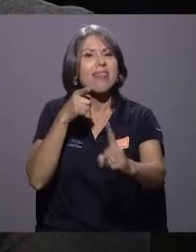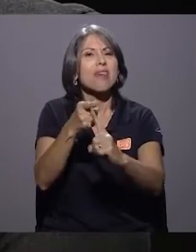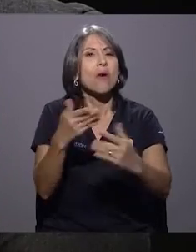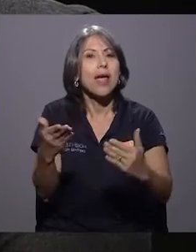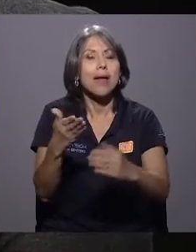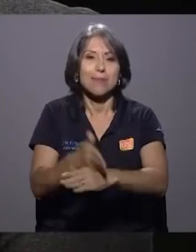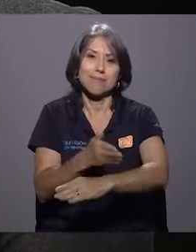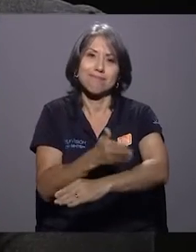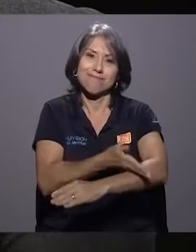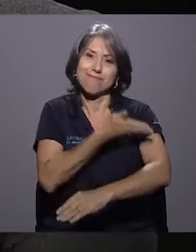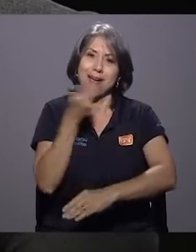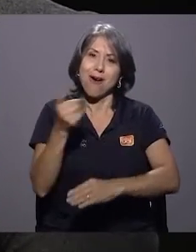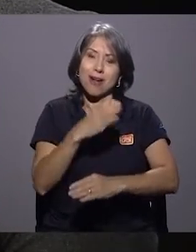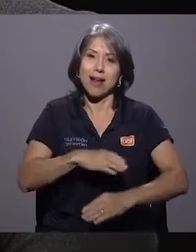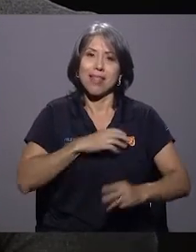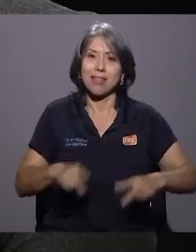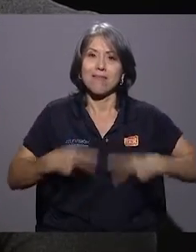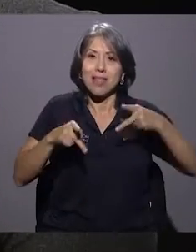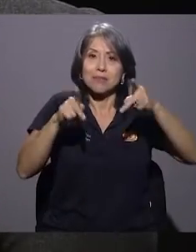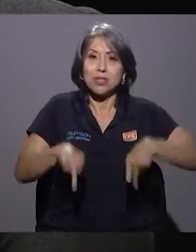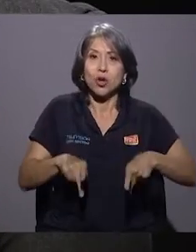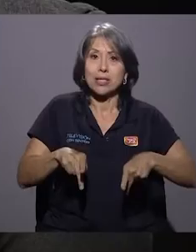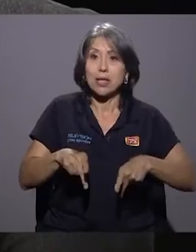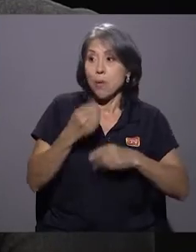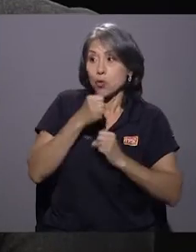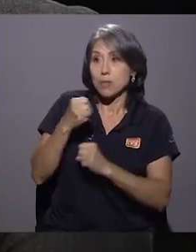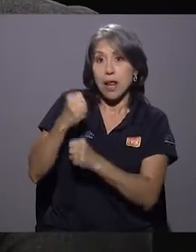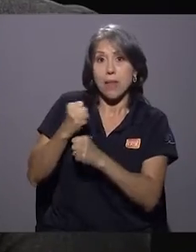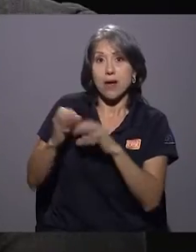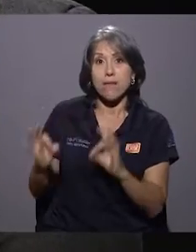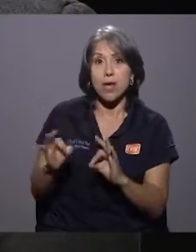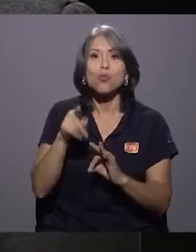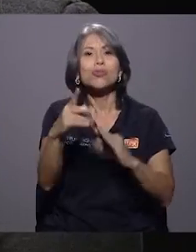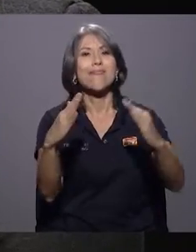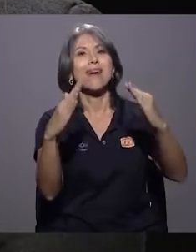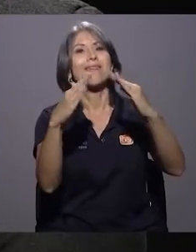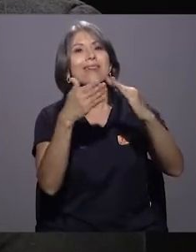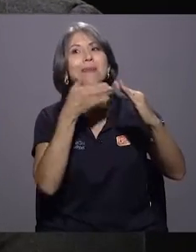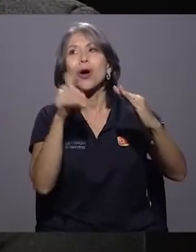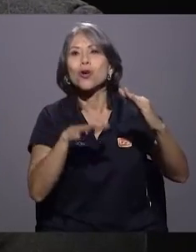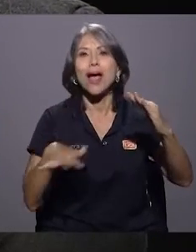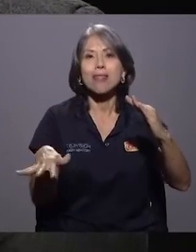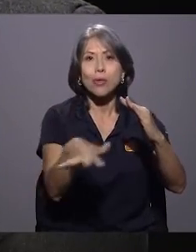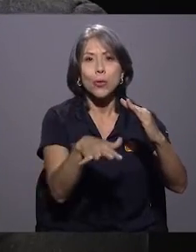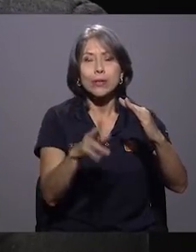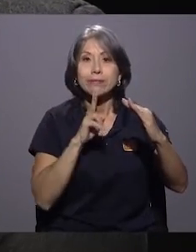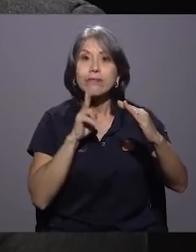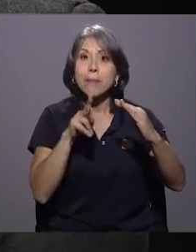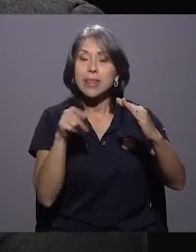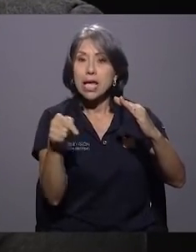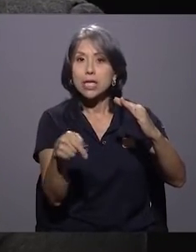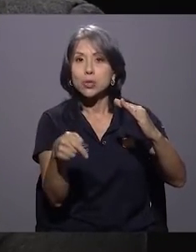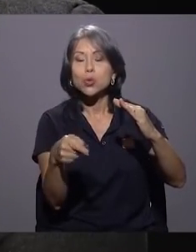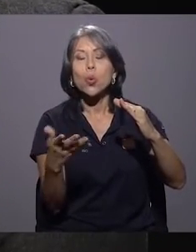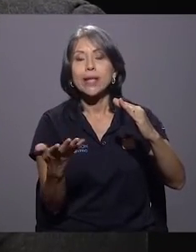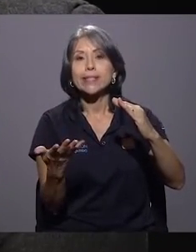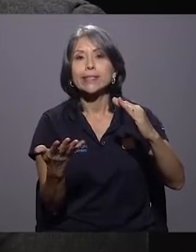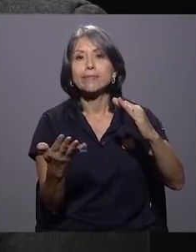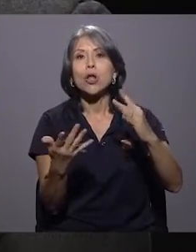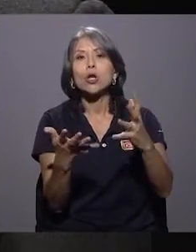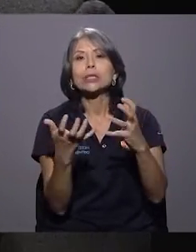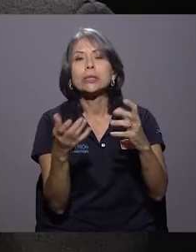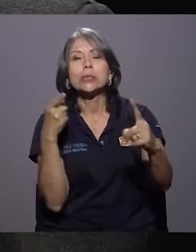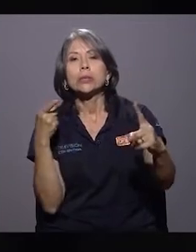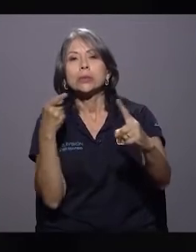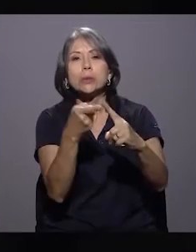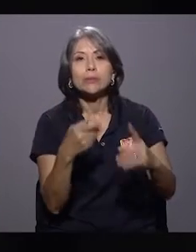calidad de vida de las personas. Si la municipalidad hace bien su trabajo, usted va a vivir en un mejor cantón. Y eso es realmente la aspiración